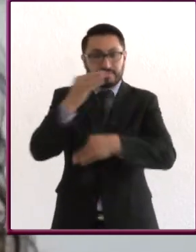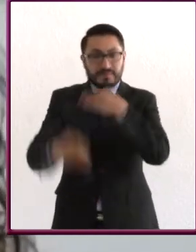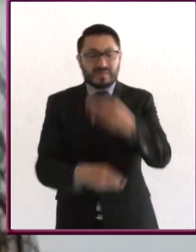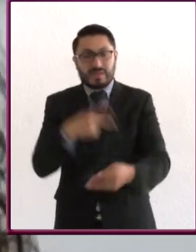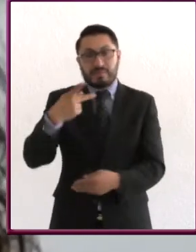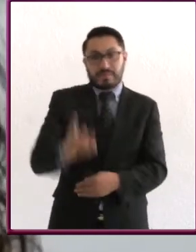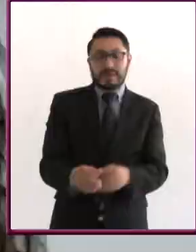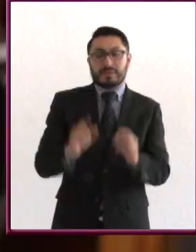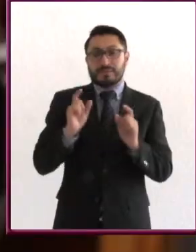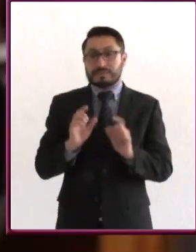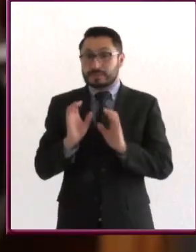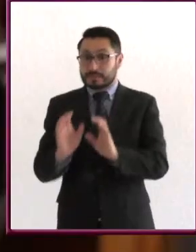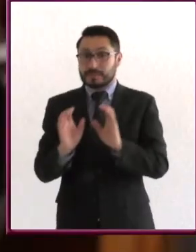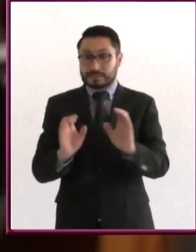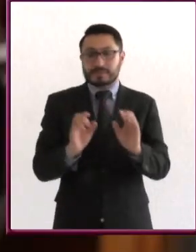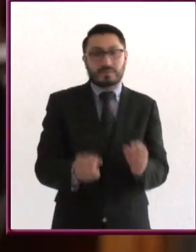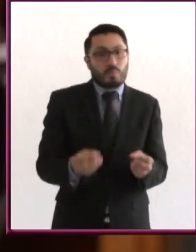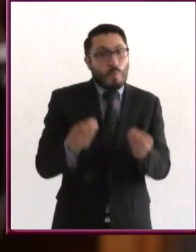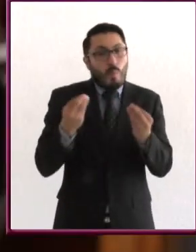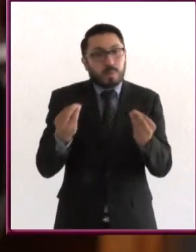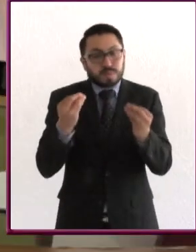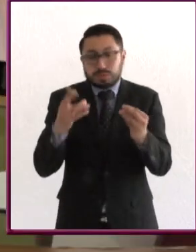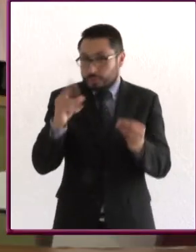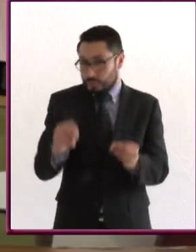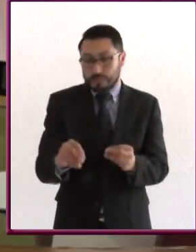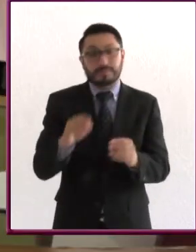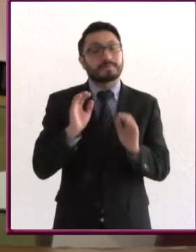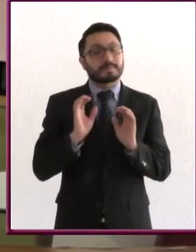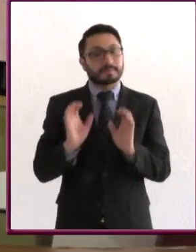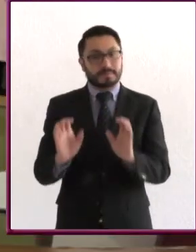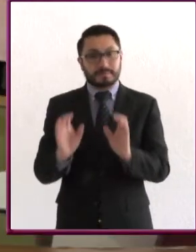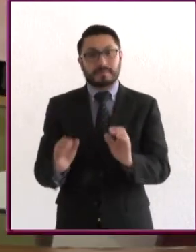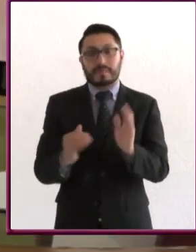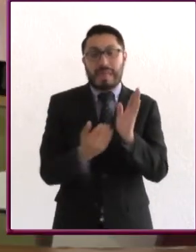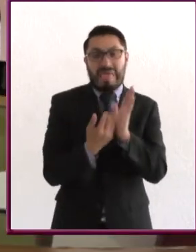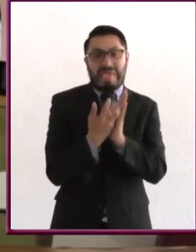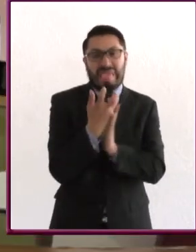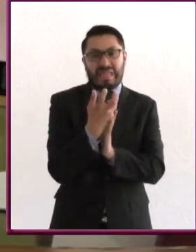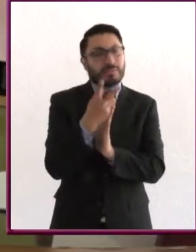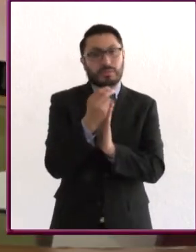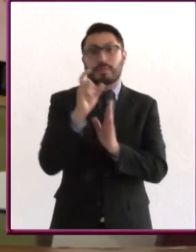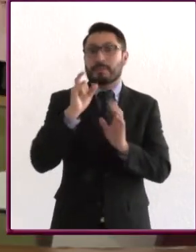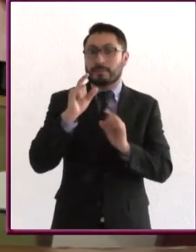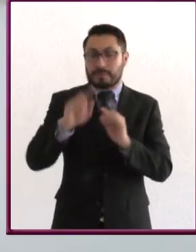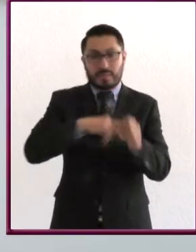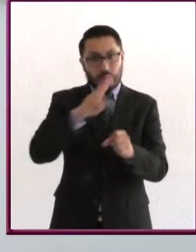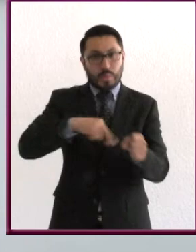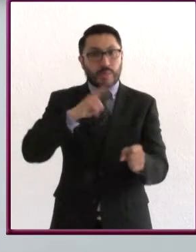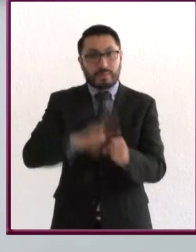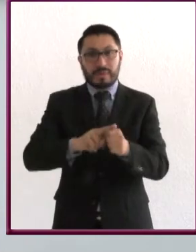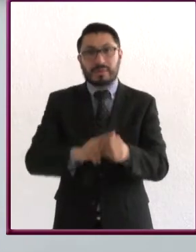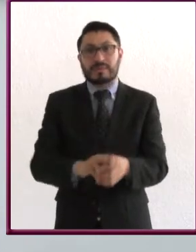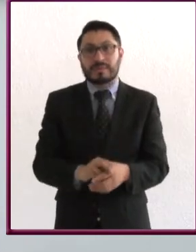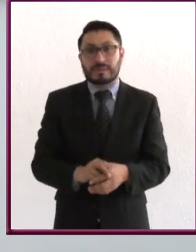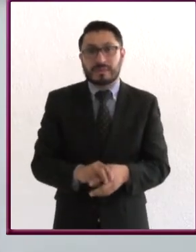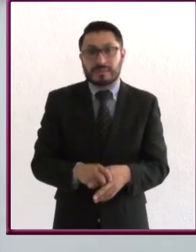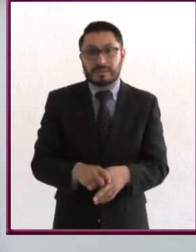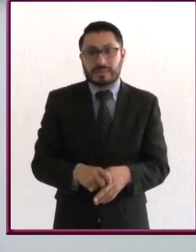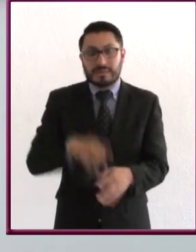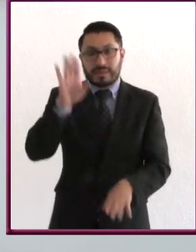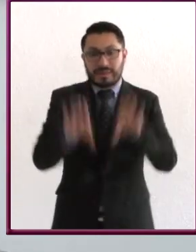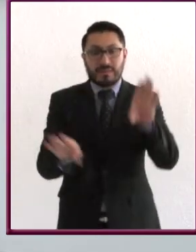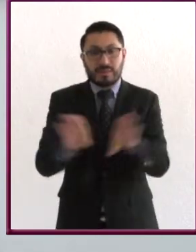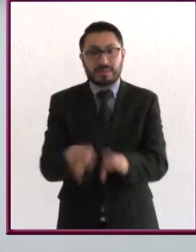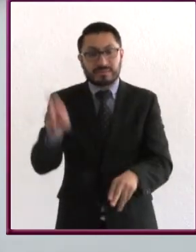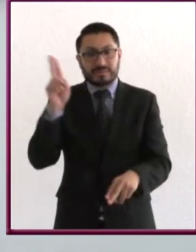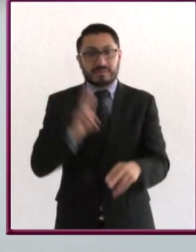cantidades adecuadas. Algo también muy importante es que muchas veces vemos, comemos haciendo o viendo la